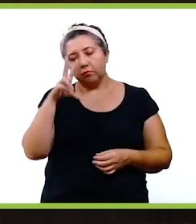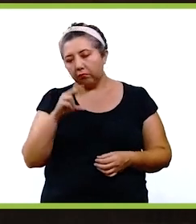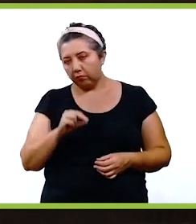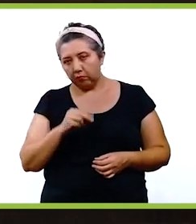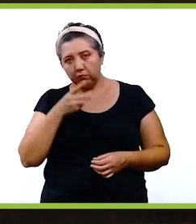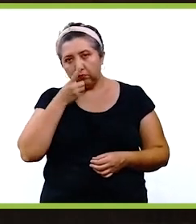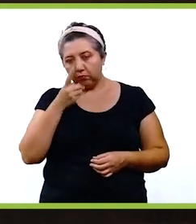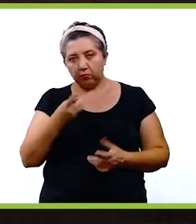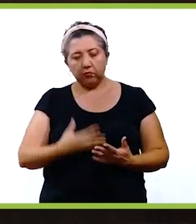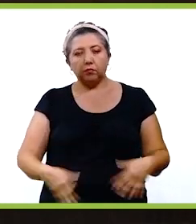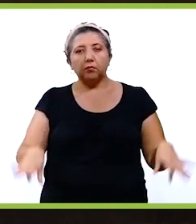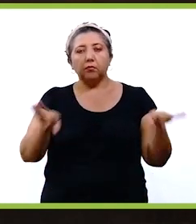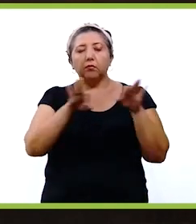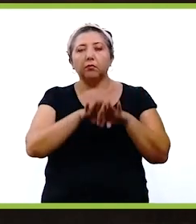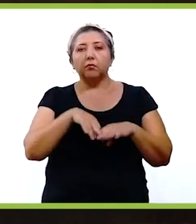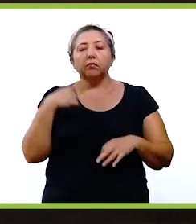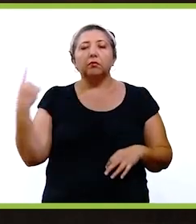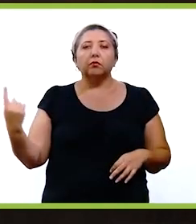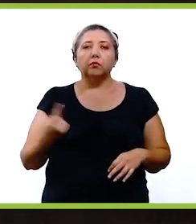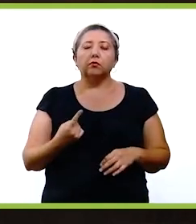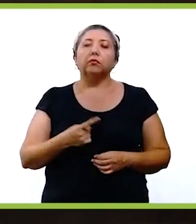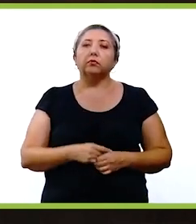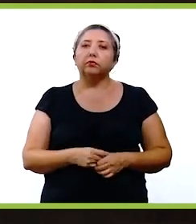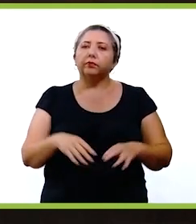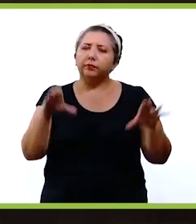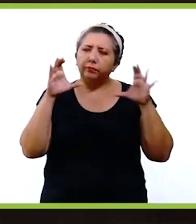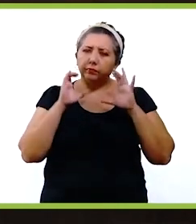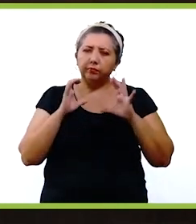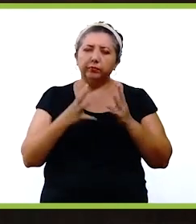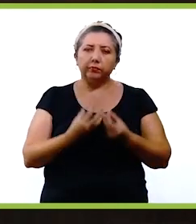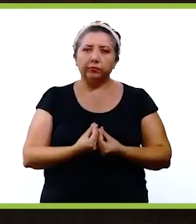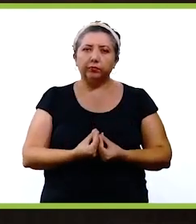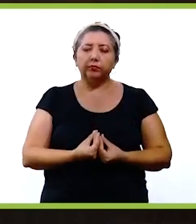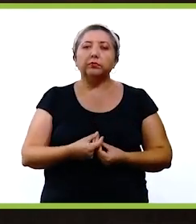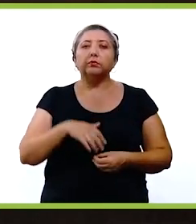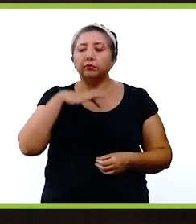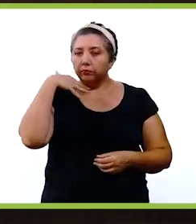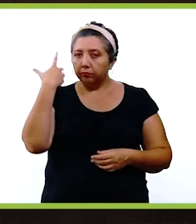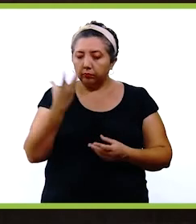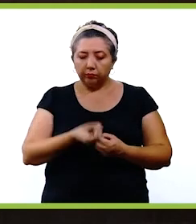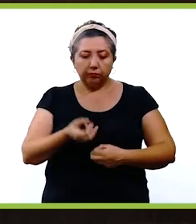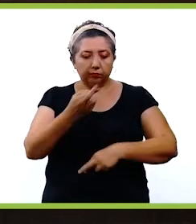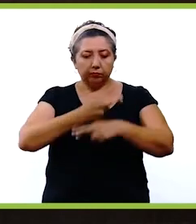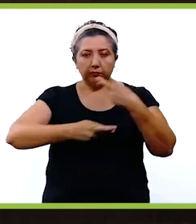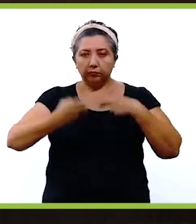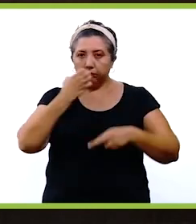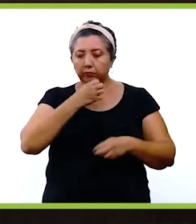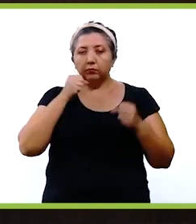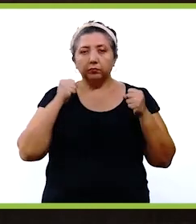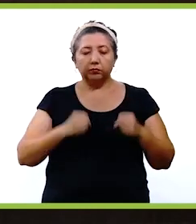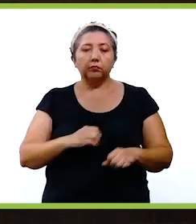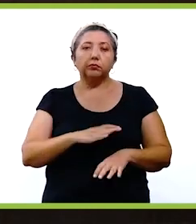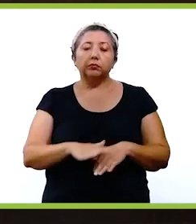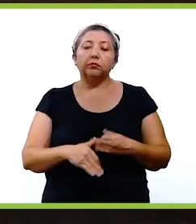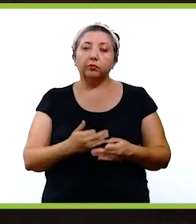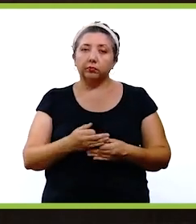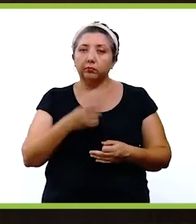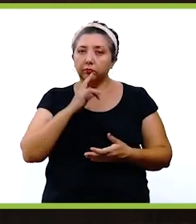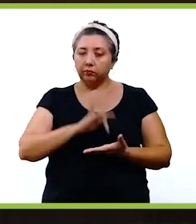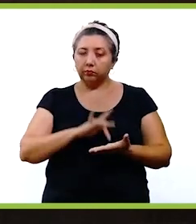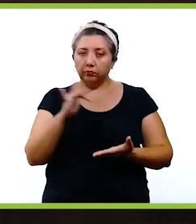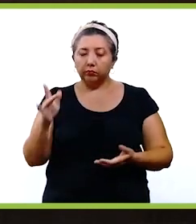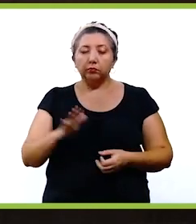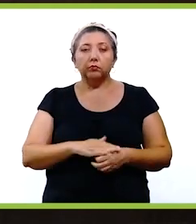habíamos hecho el resto del año. Es importante que seamos prudentes, queremos tener un regreso a clases seguro y sobre todo